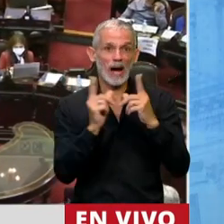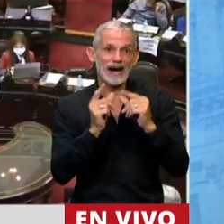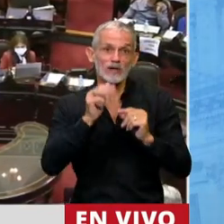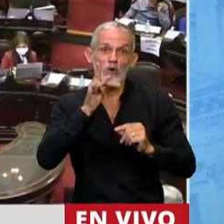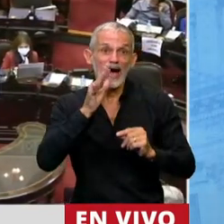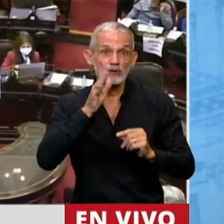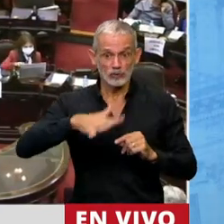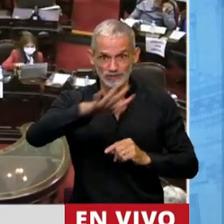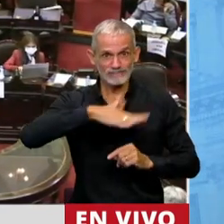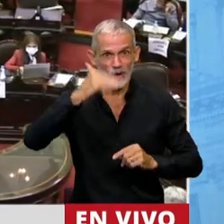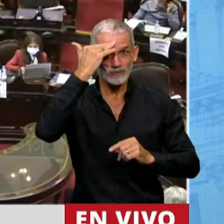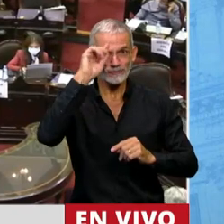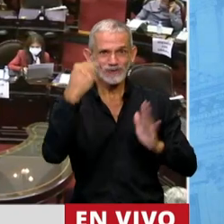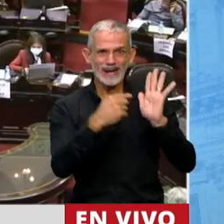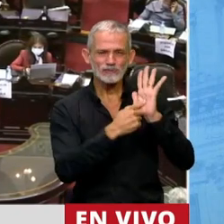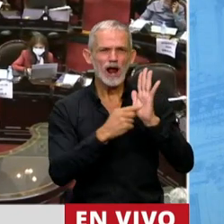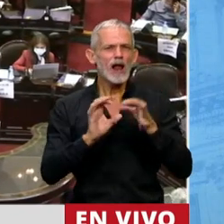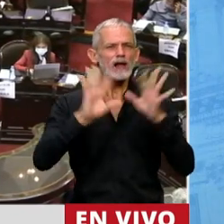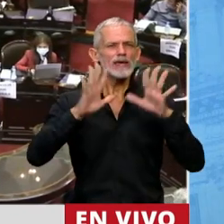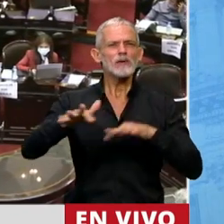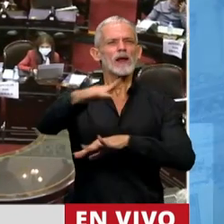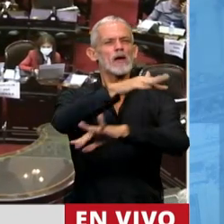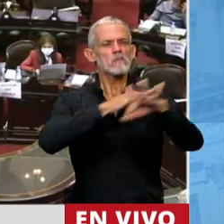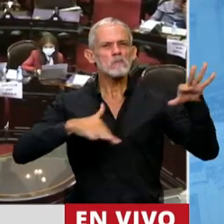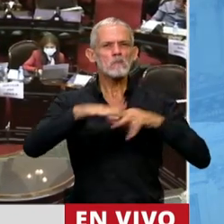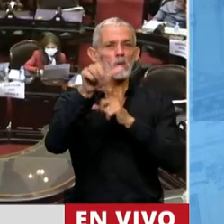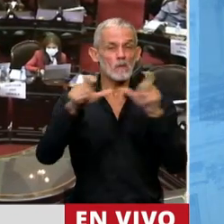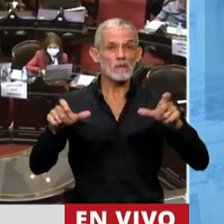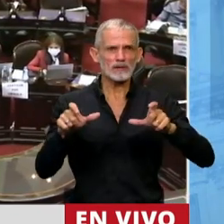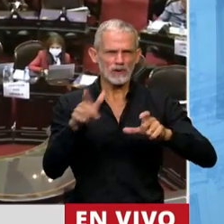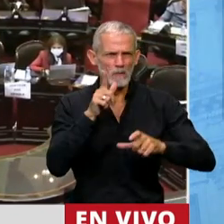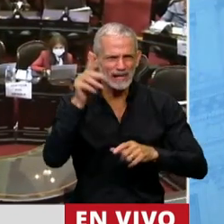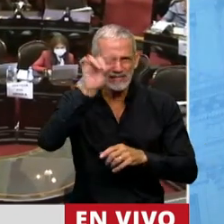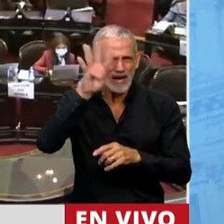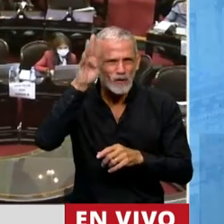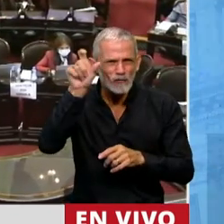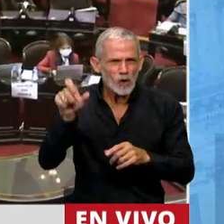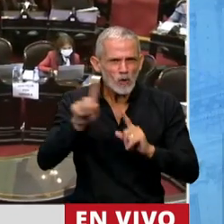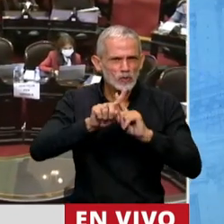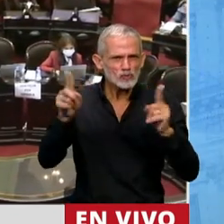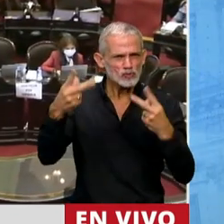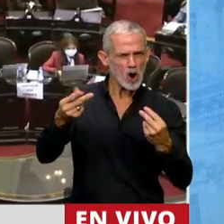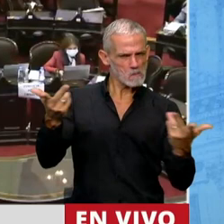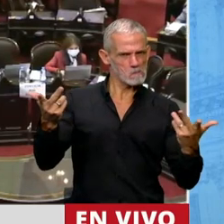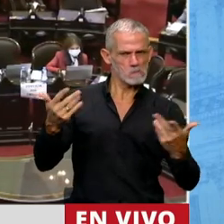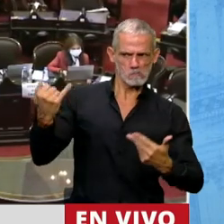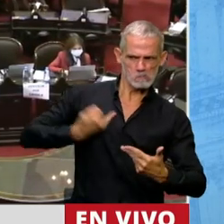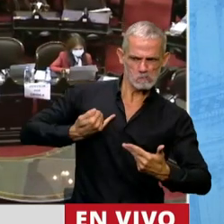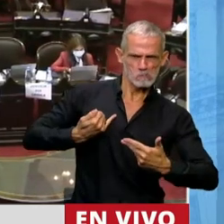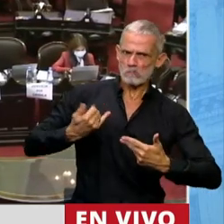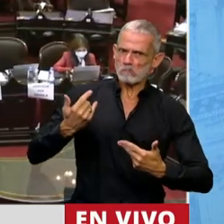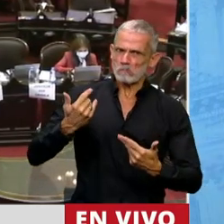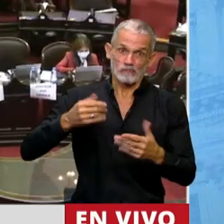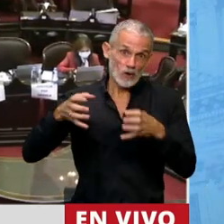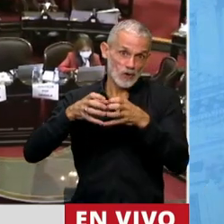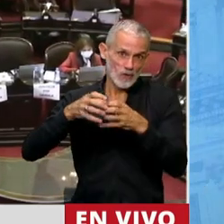14 que consagra el libre tránsito de los ciudadanos argentinos parece que no funciona y nos intimidaron desde